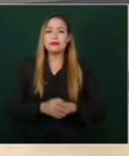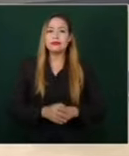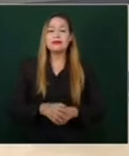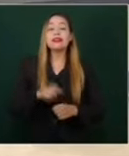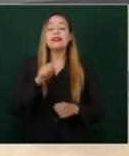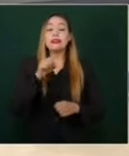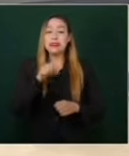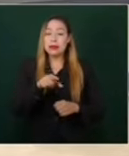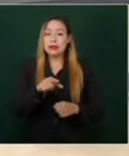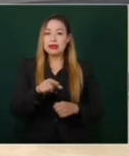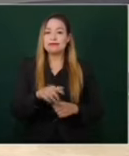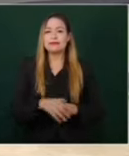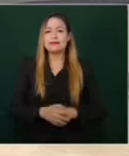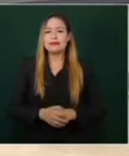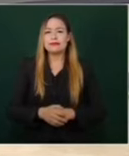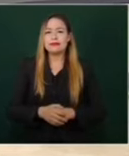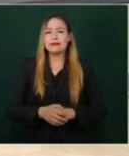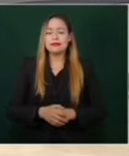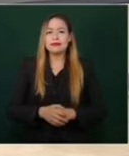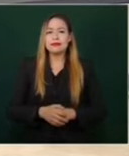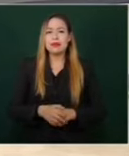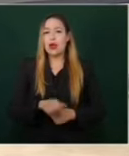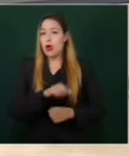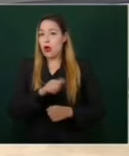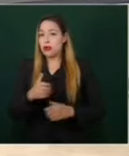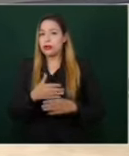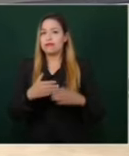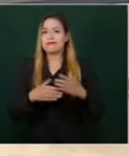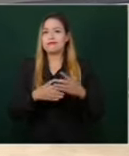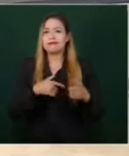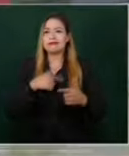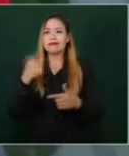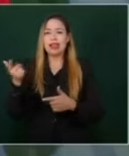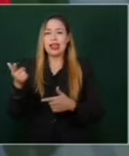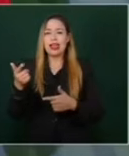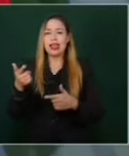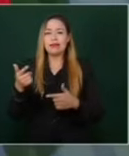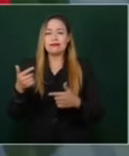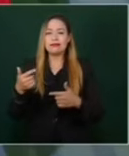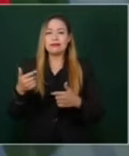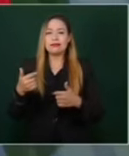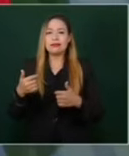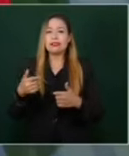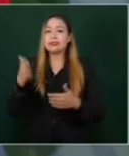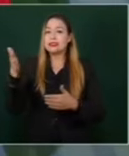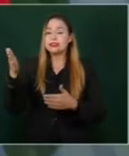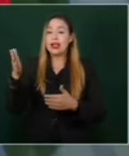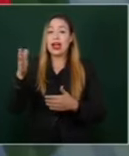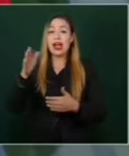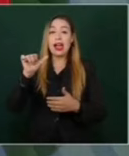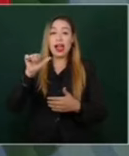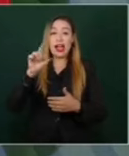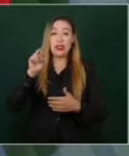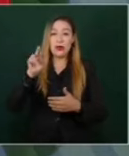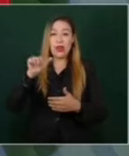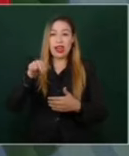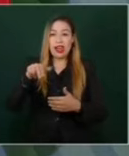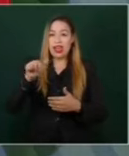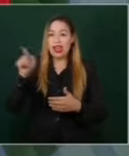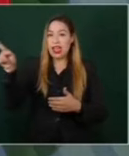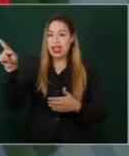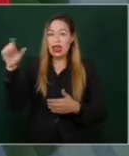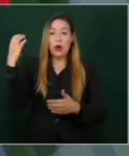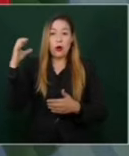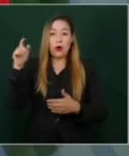Colombia, le comentaba hace una hora, es una potencia enorme que tiene el país